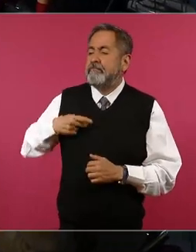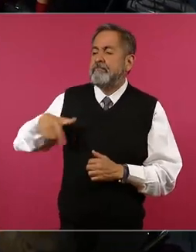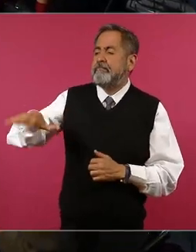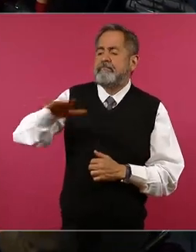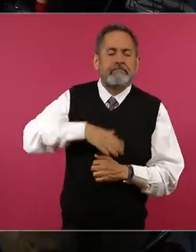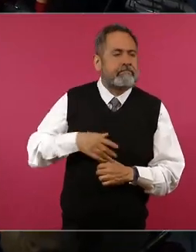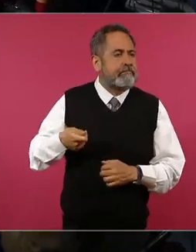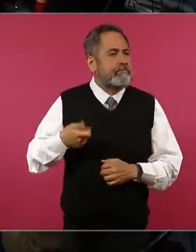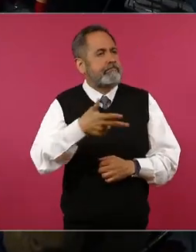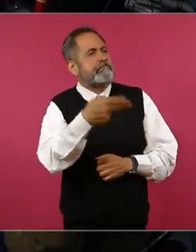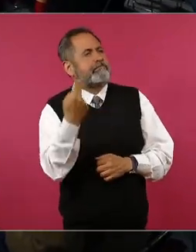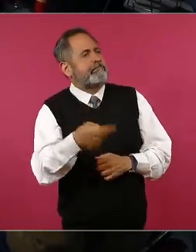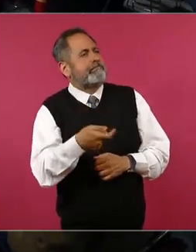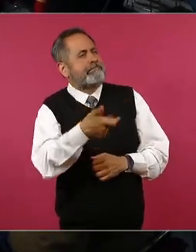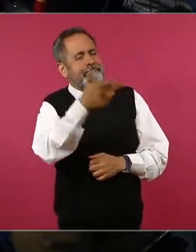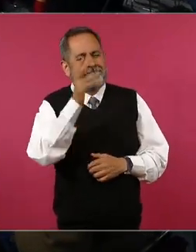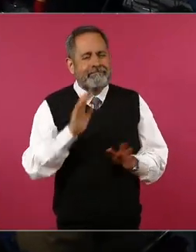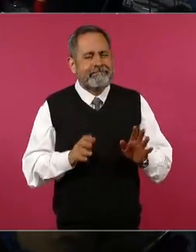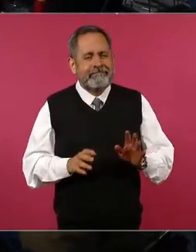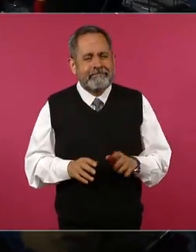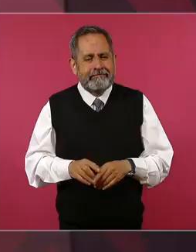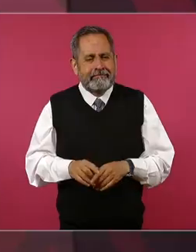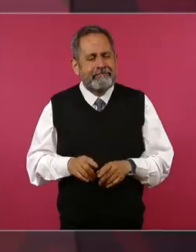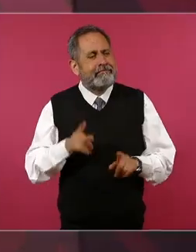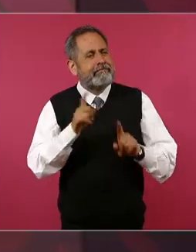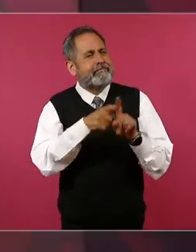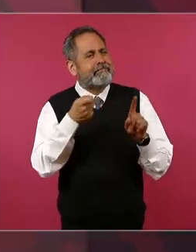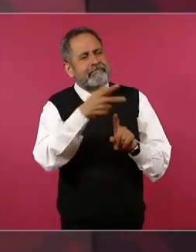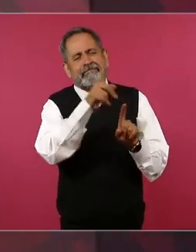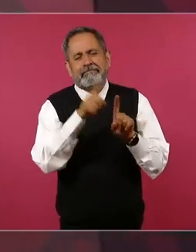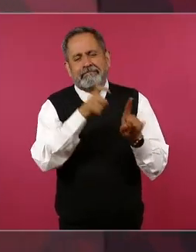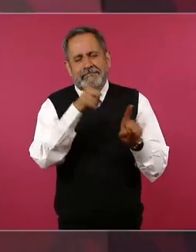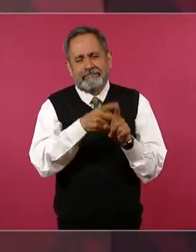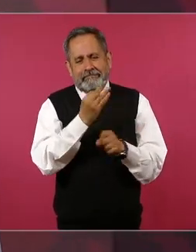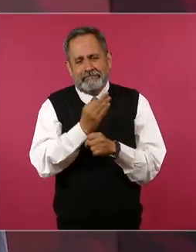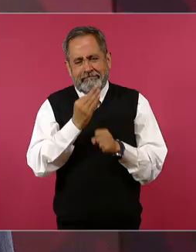este inmediatamente le pone un apodo